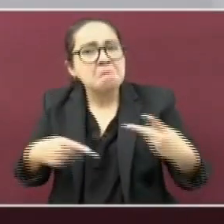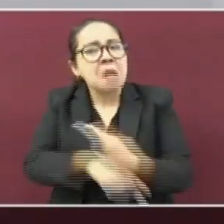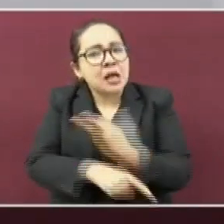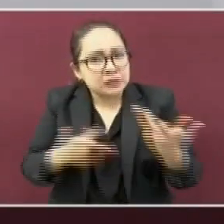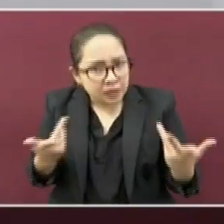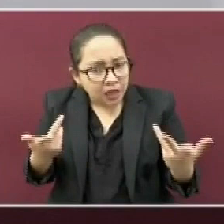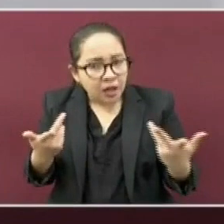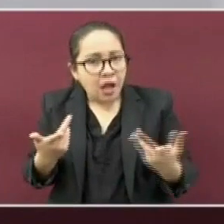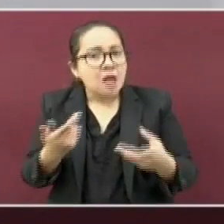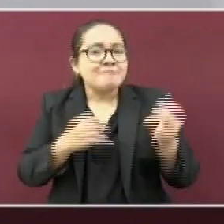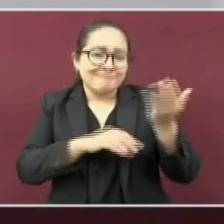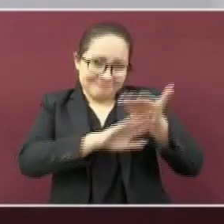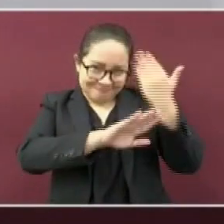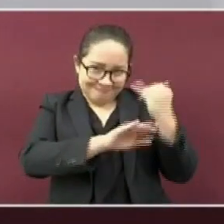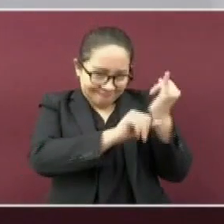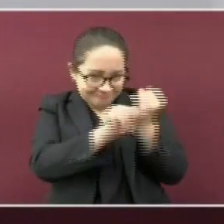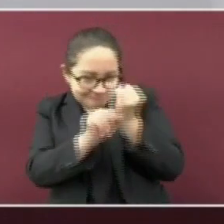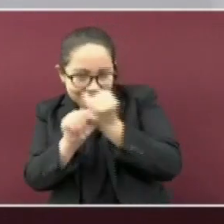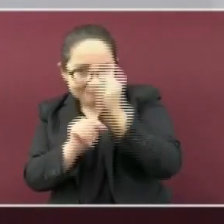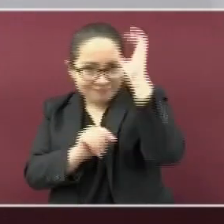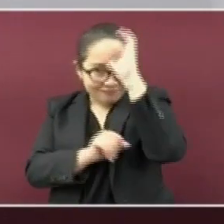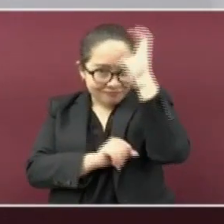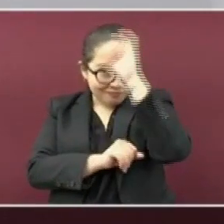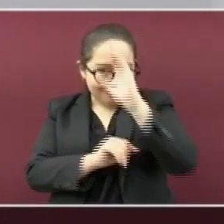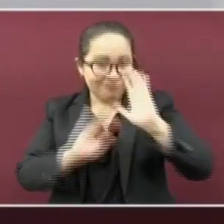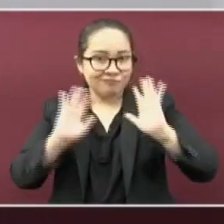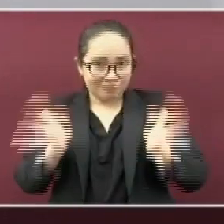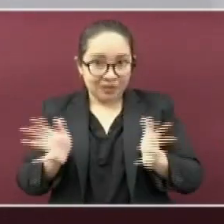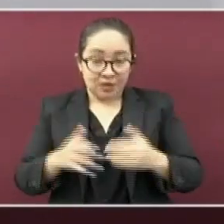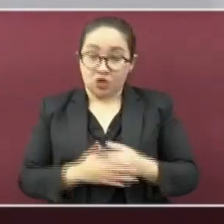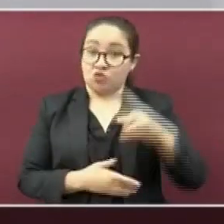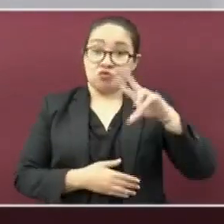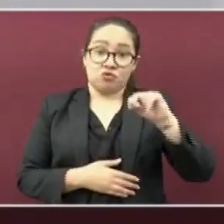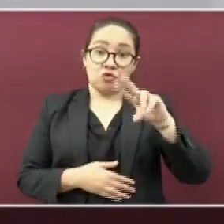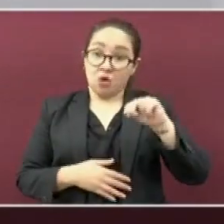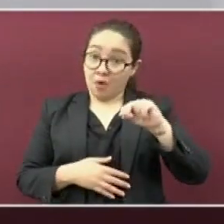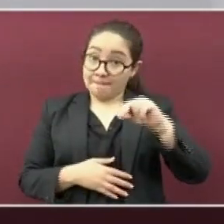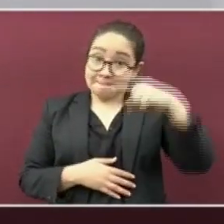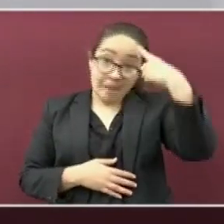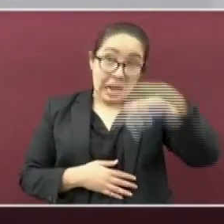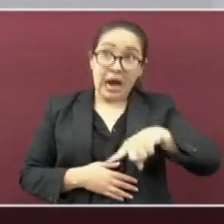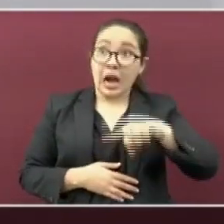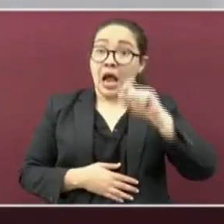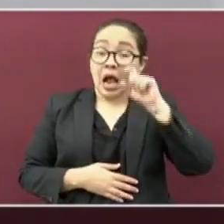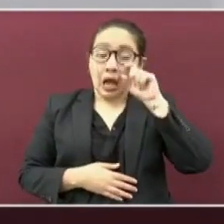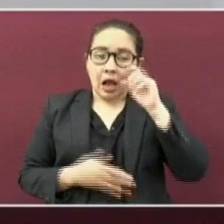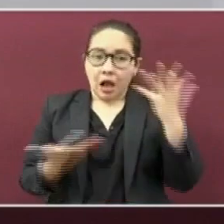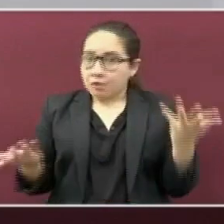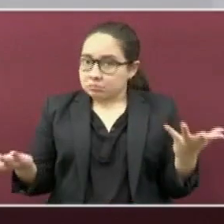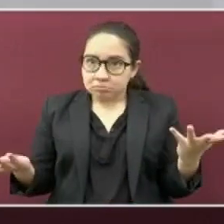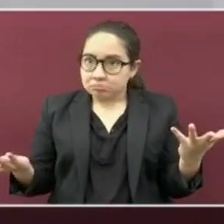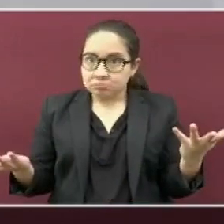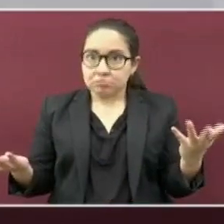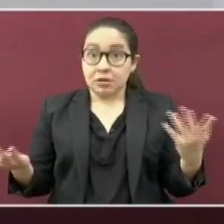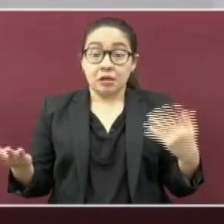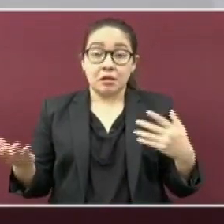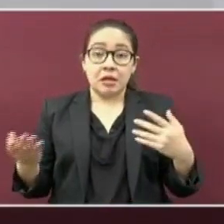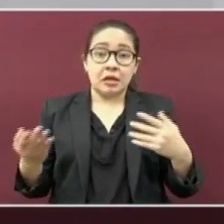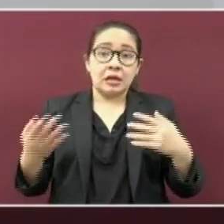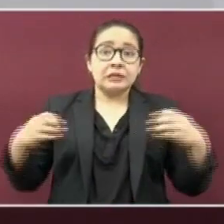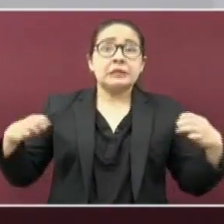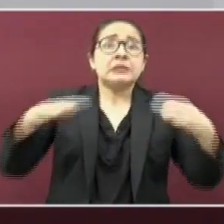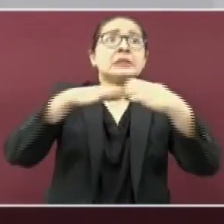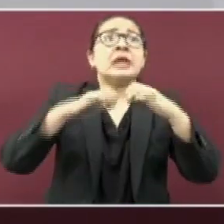sustentada por la investigación científica. No con el objeto, escuchen bien, no con el objeto de alarmarlos,